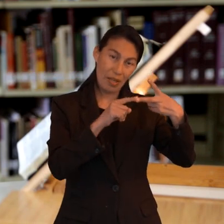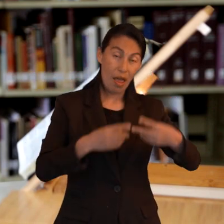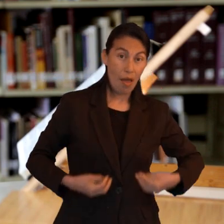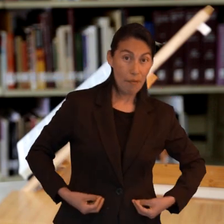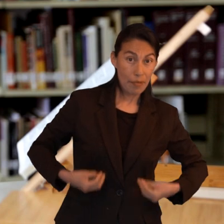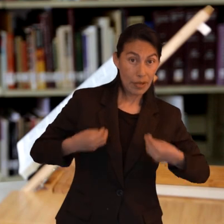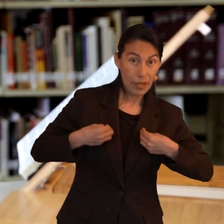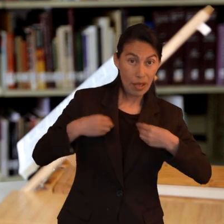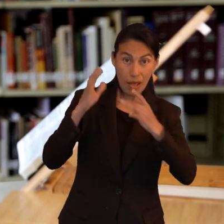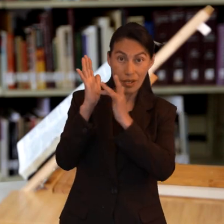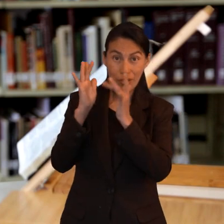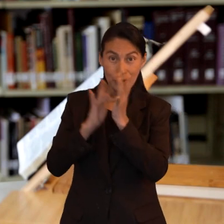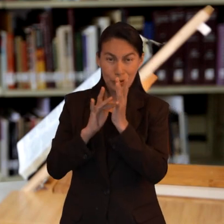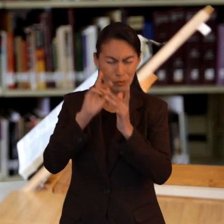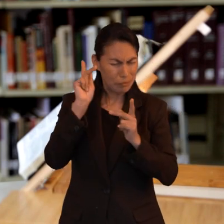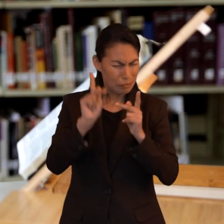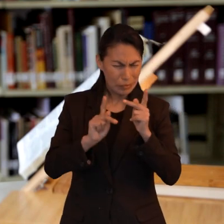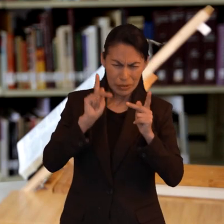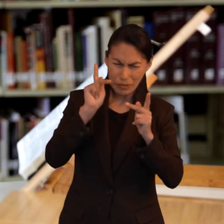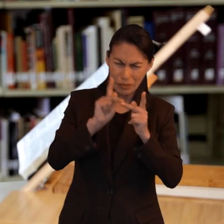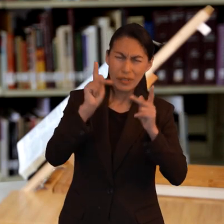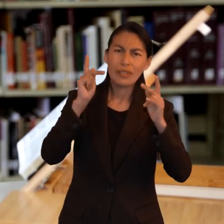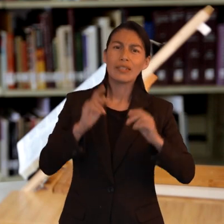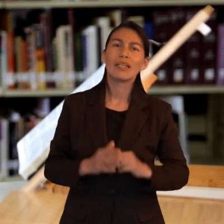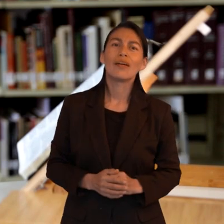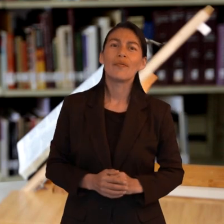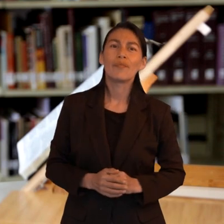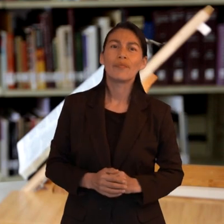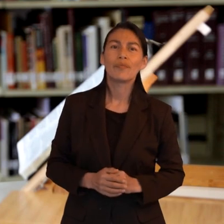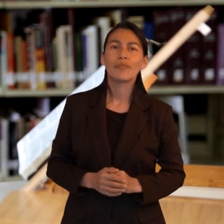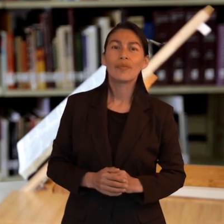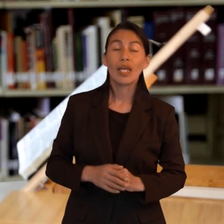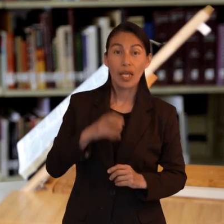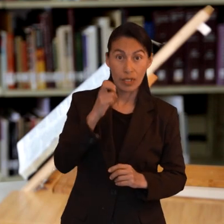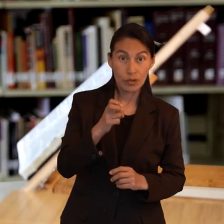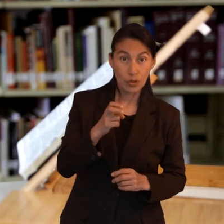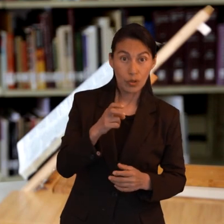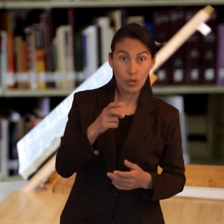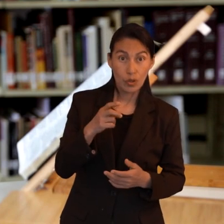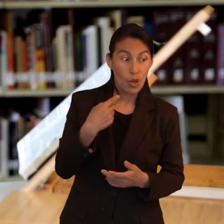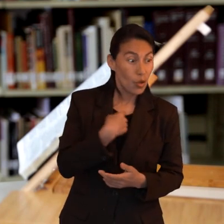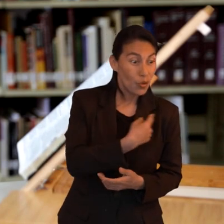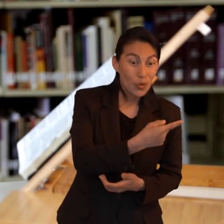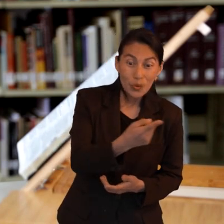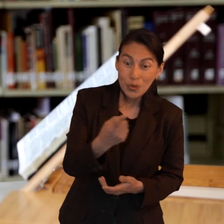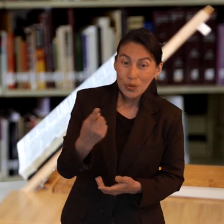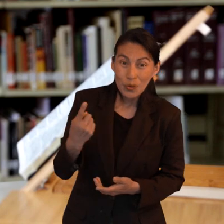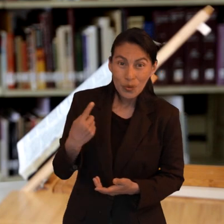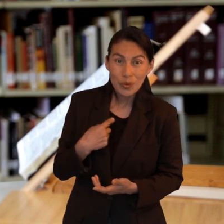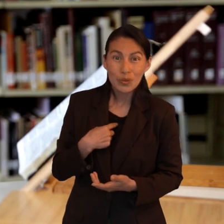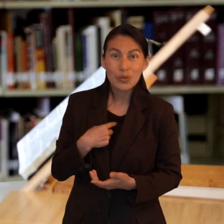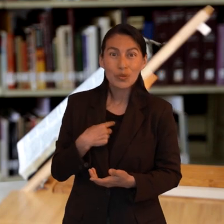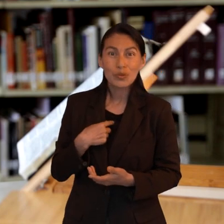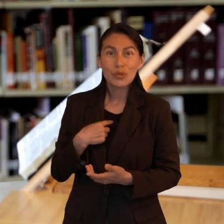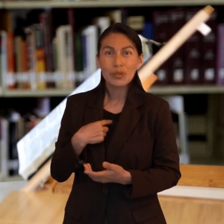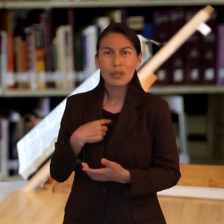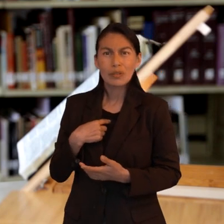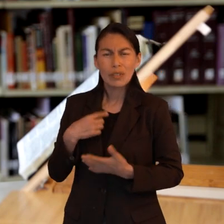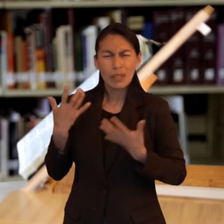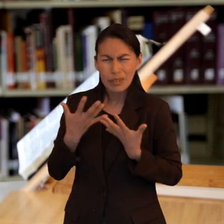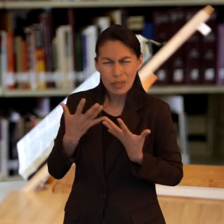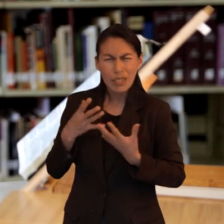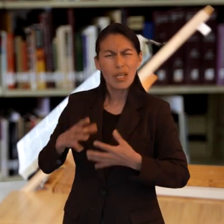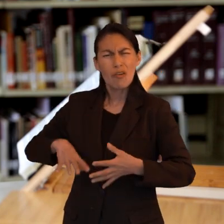es que la vida perfecta de Jesús hizo posible que todos los otros antes que él y nosotros